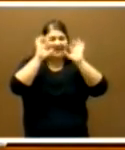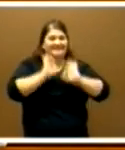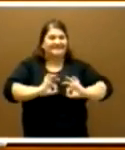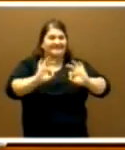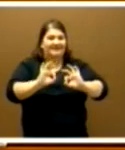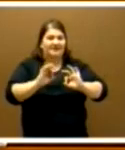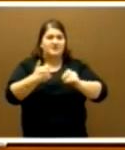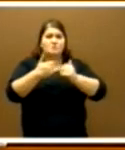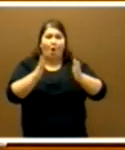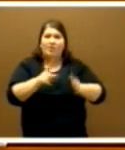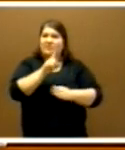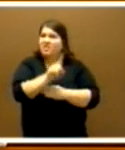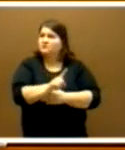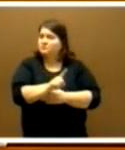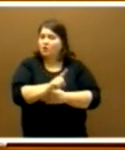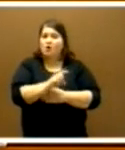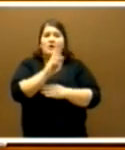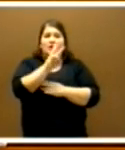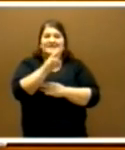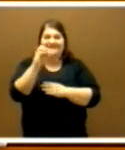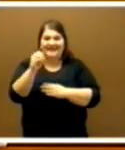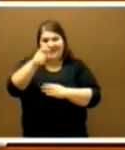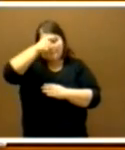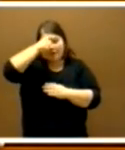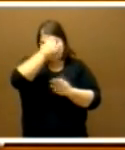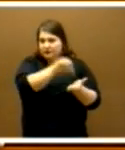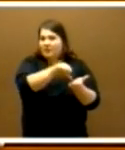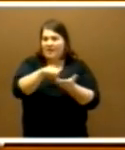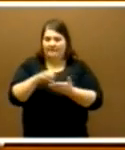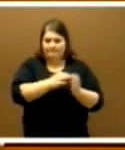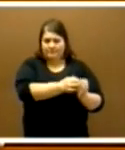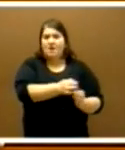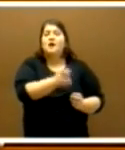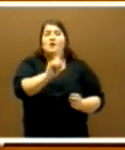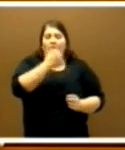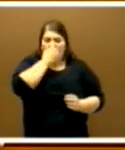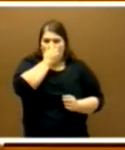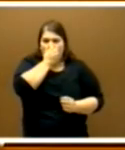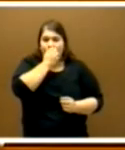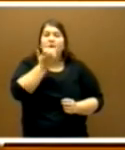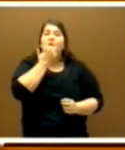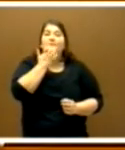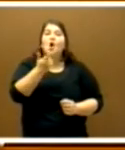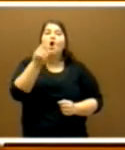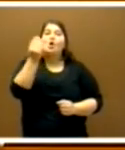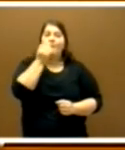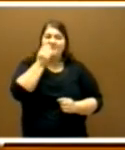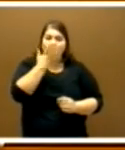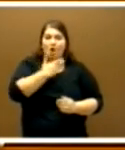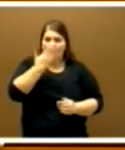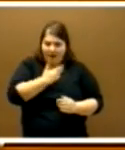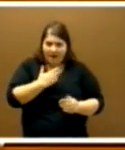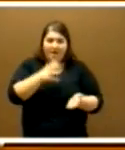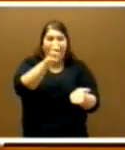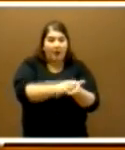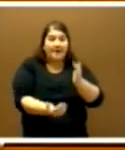130 localidades, los comedores escolares, las aulas matinales, todas las